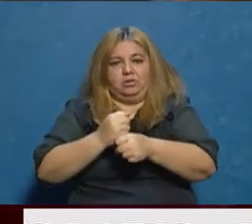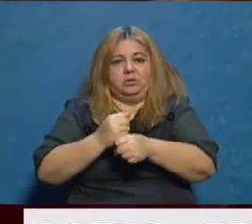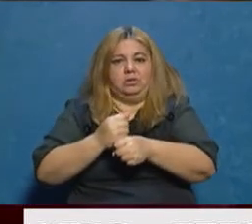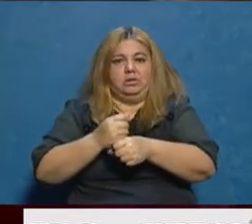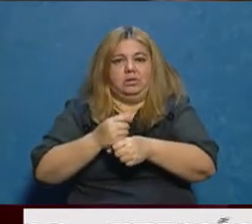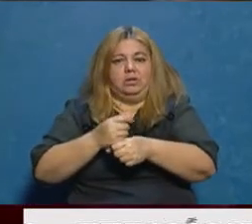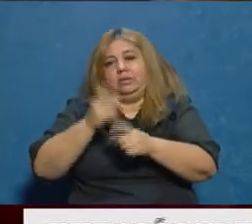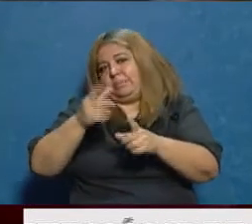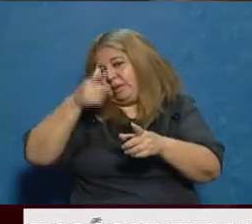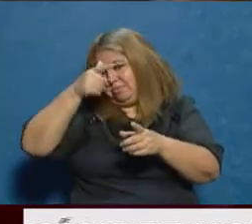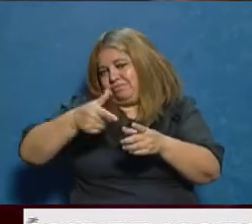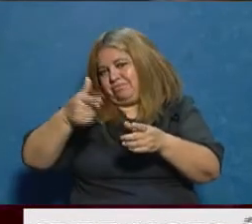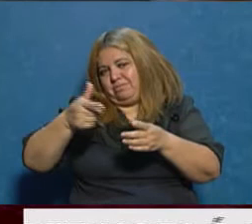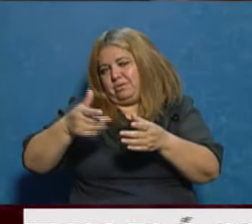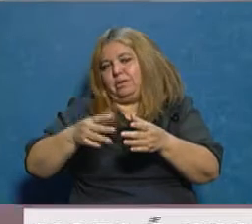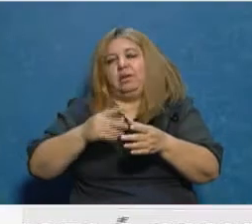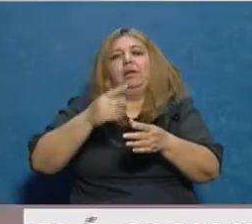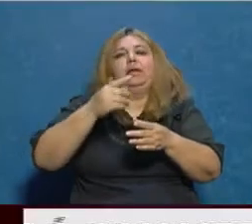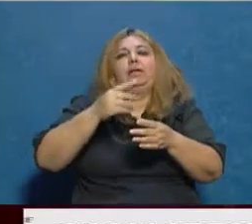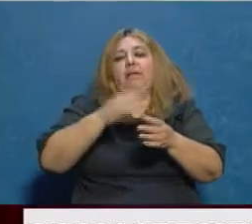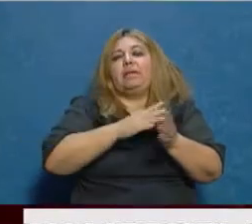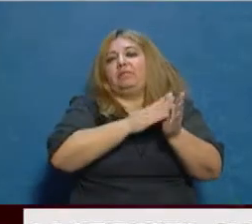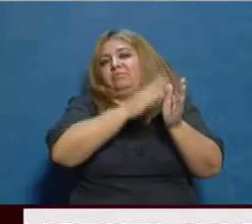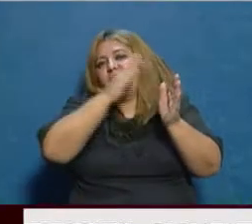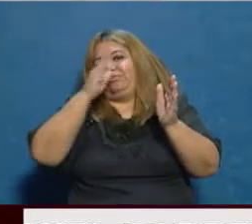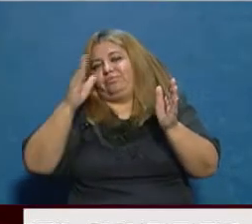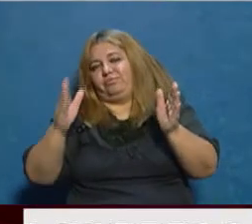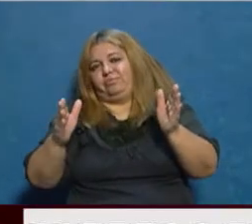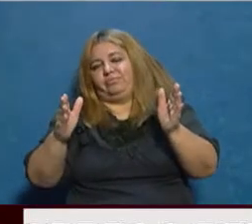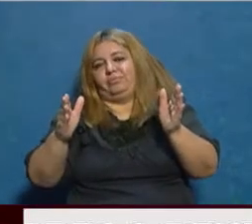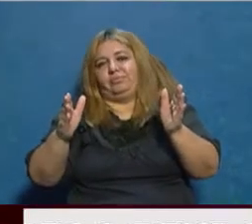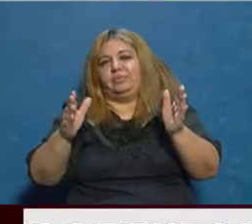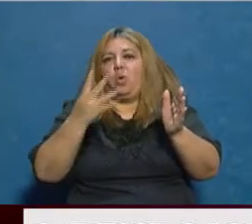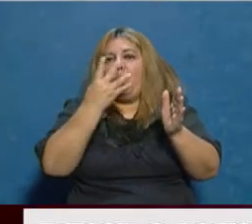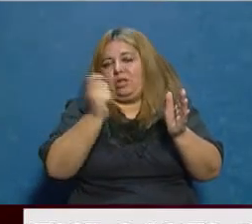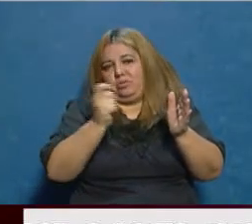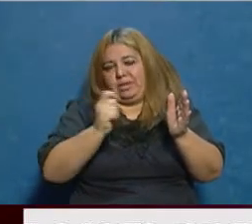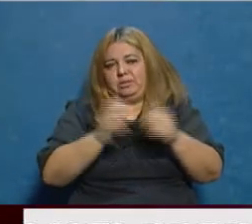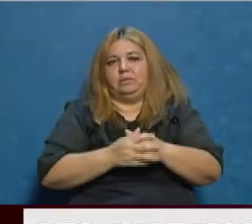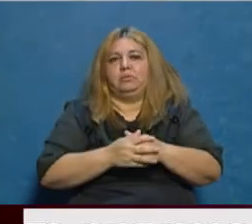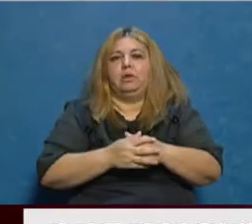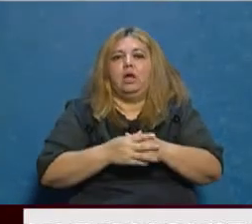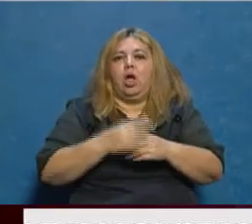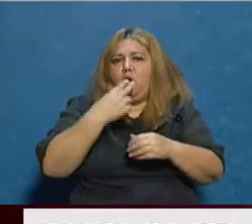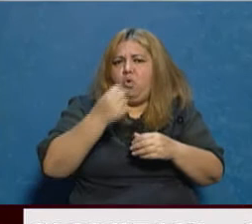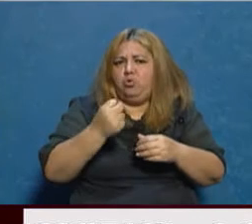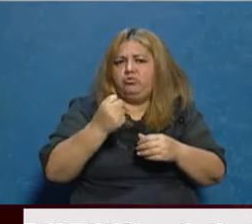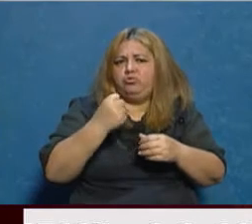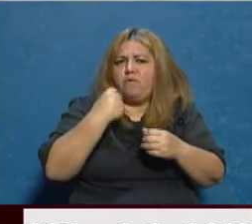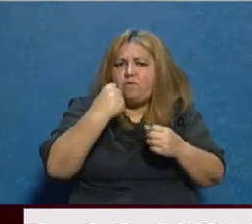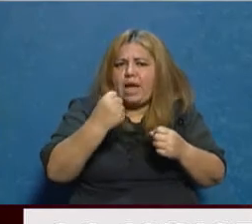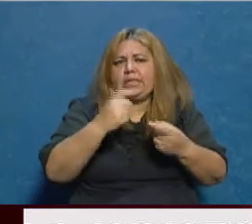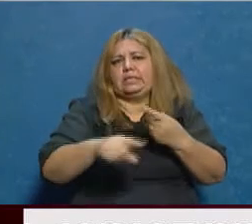por también de 120 días. La gran dificultad es que Comercio, Luz y Fuerza, puedo nombrar un montón de